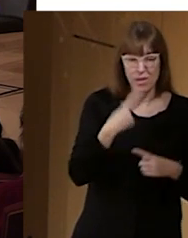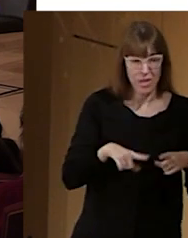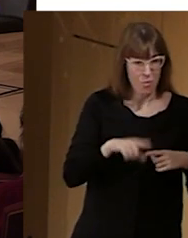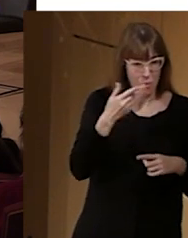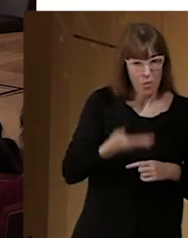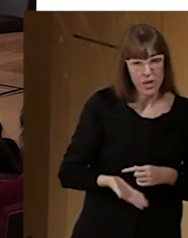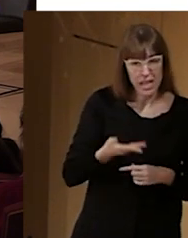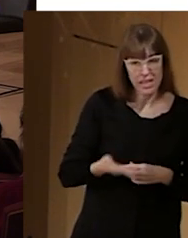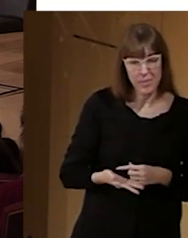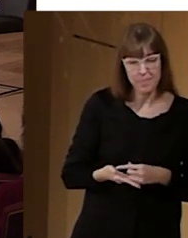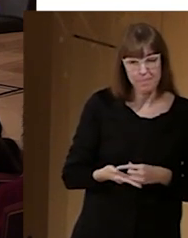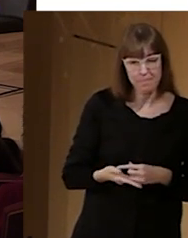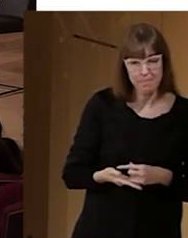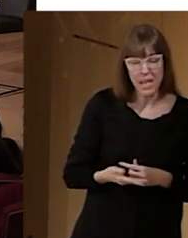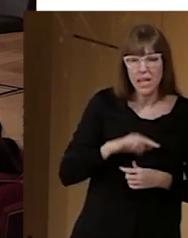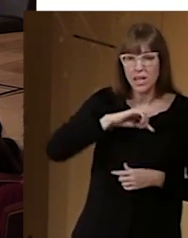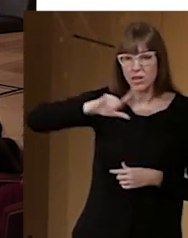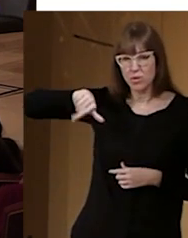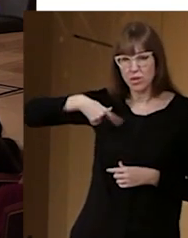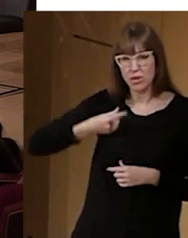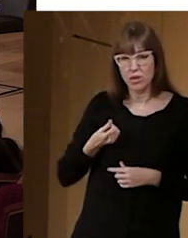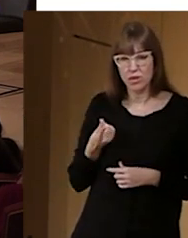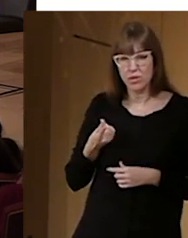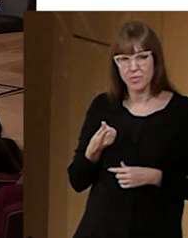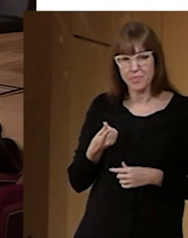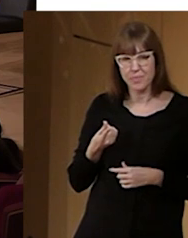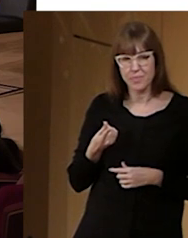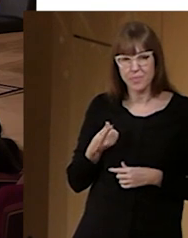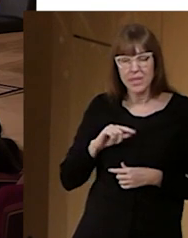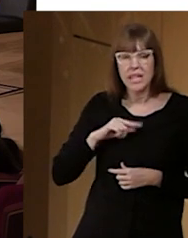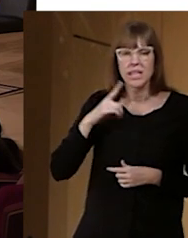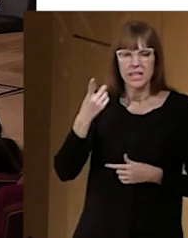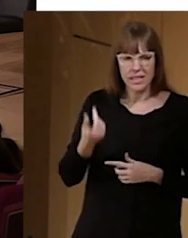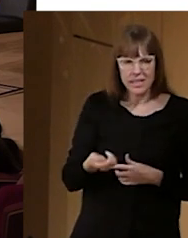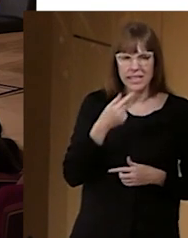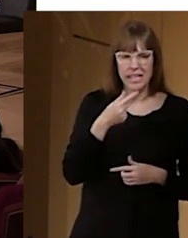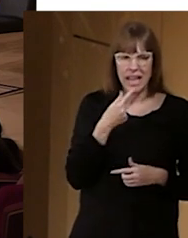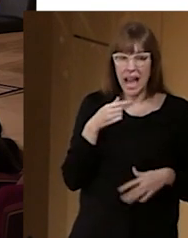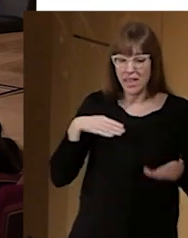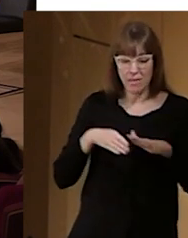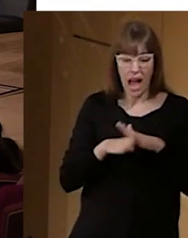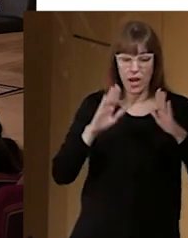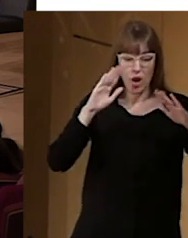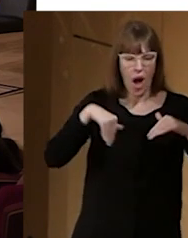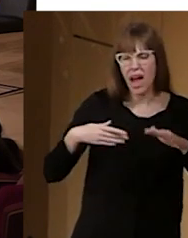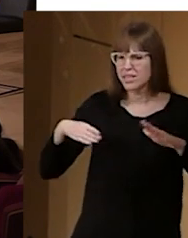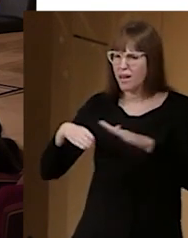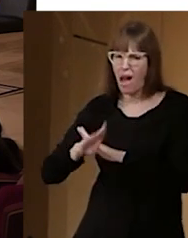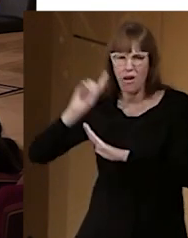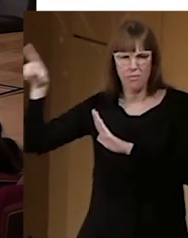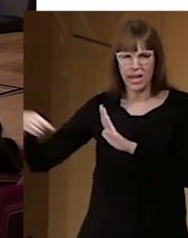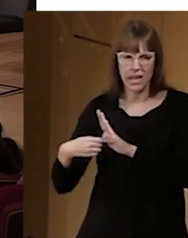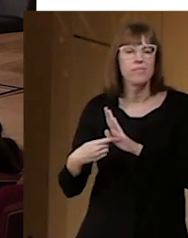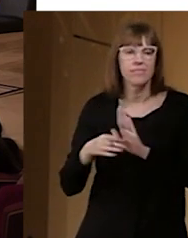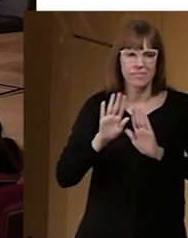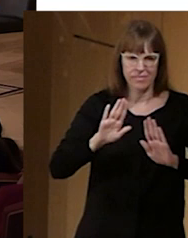no importa, digamos, o no nos podemos, o sea, va a ser difícil pasar de cero a cien, En un espacio cultural que quiere implementar